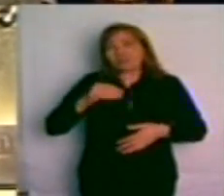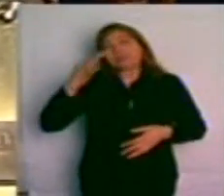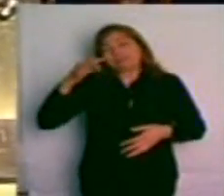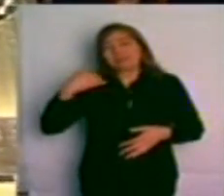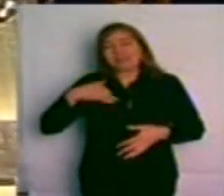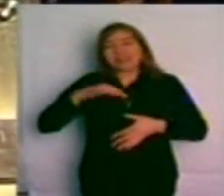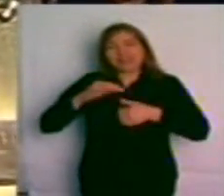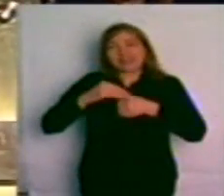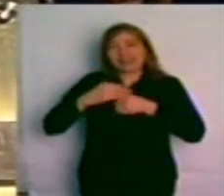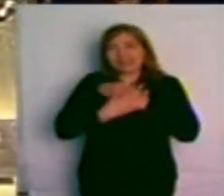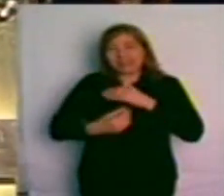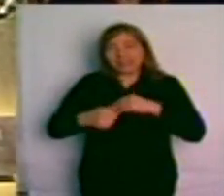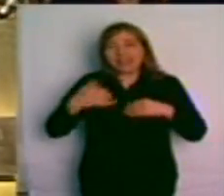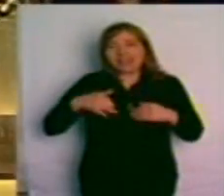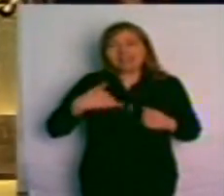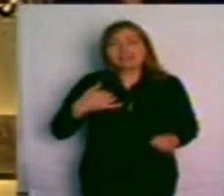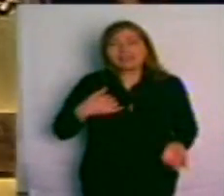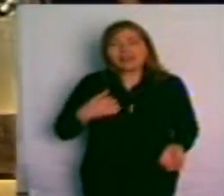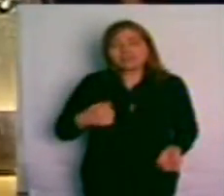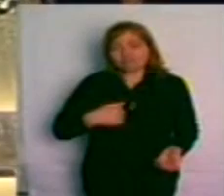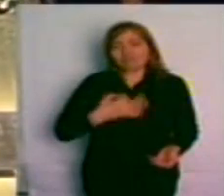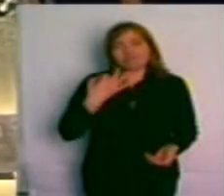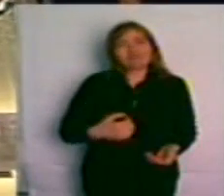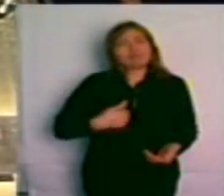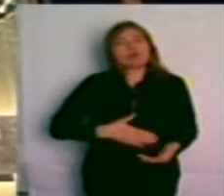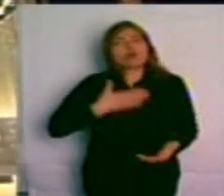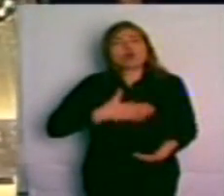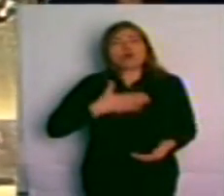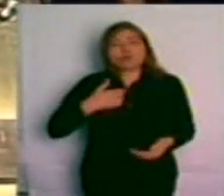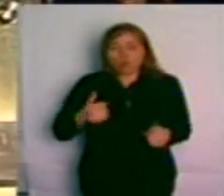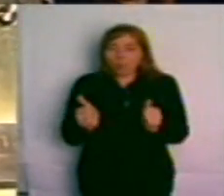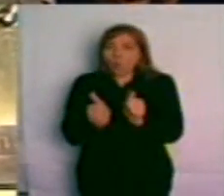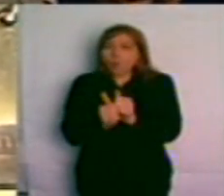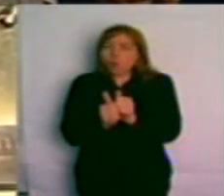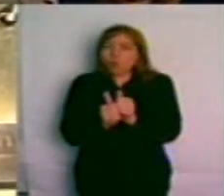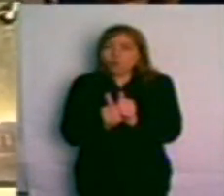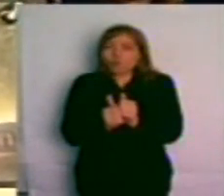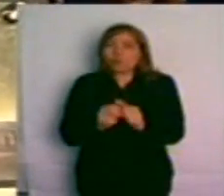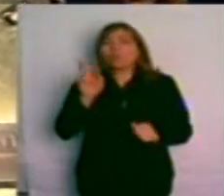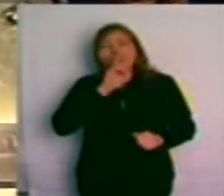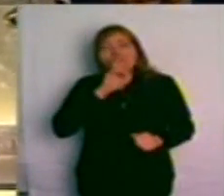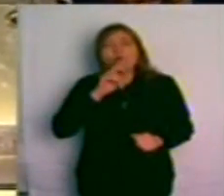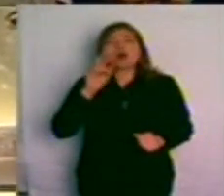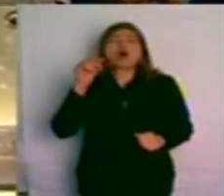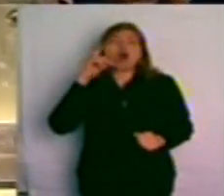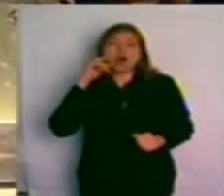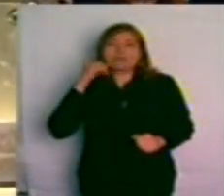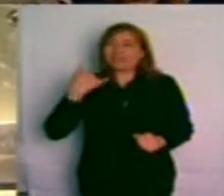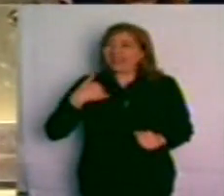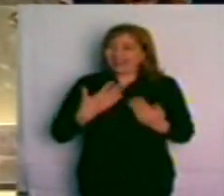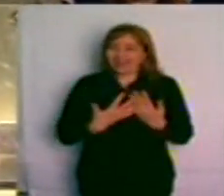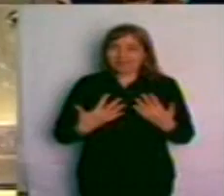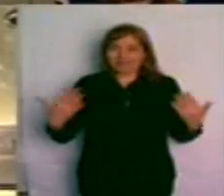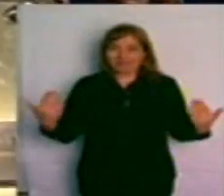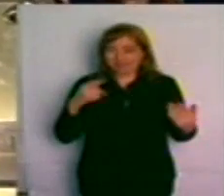Yo me congratulo junto a los hombres y mujeres que forman parte de este